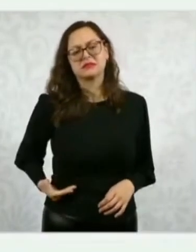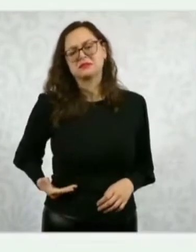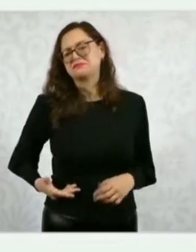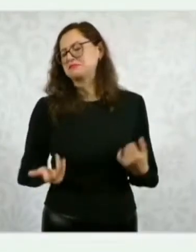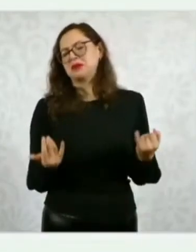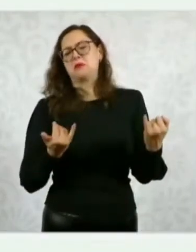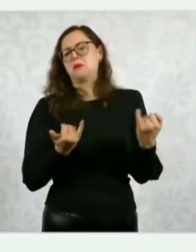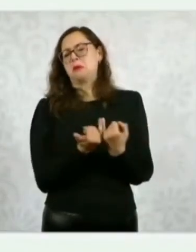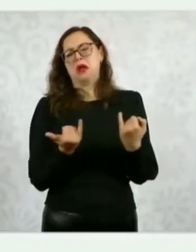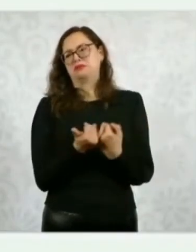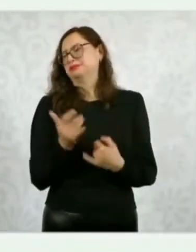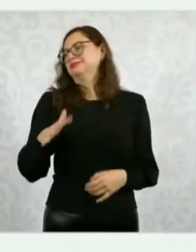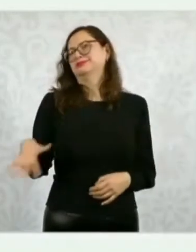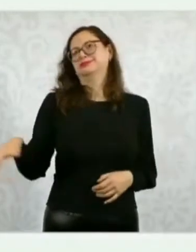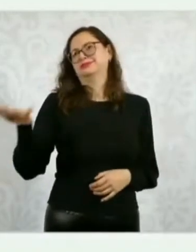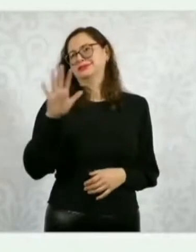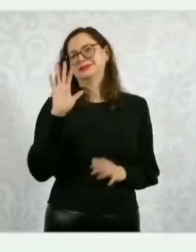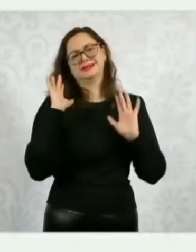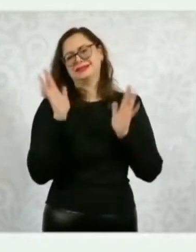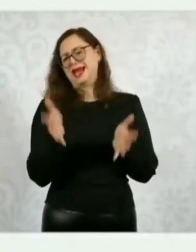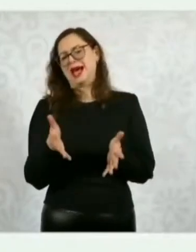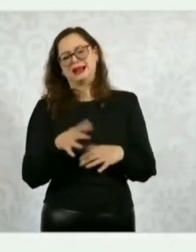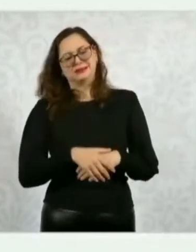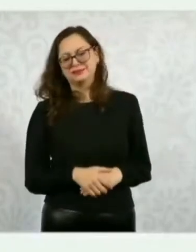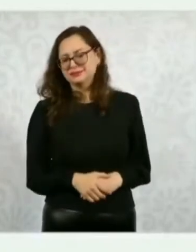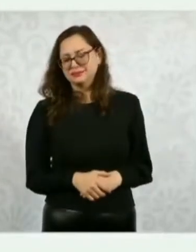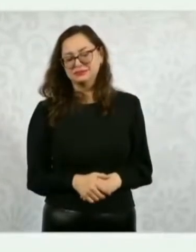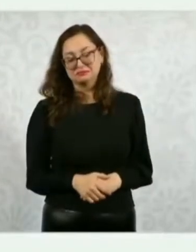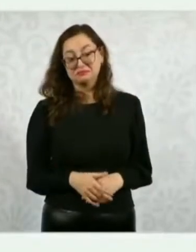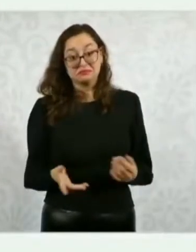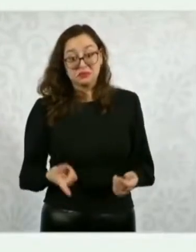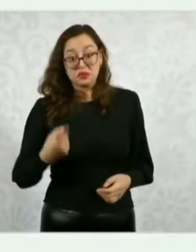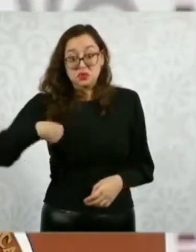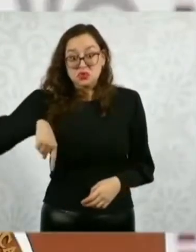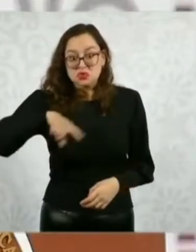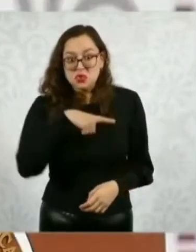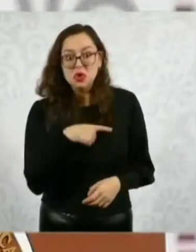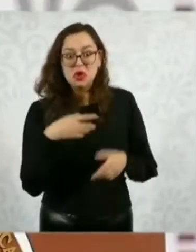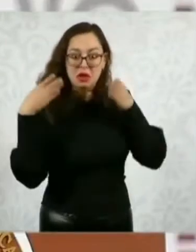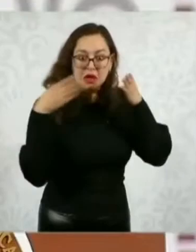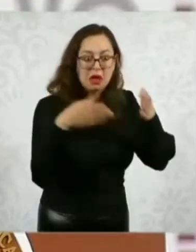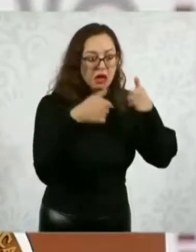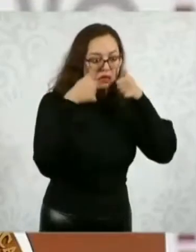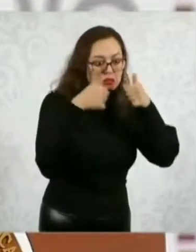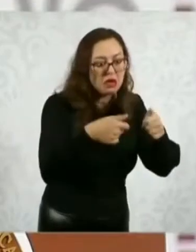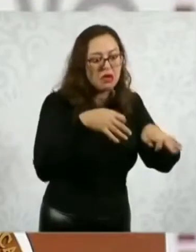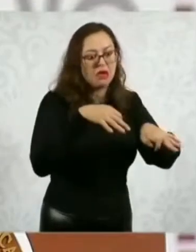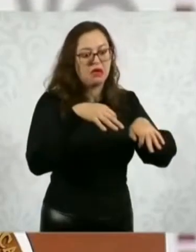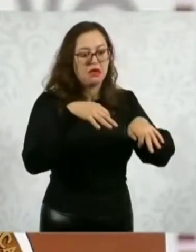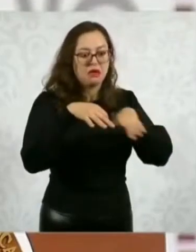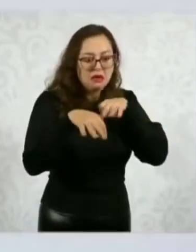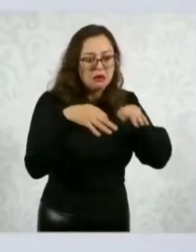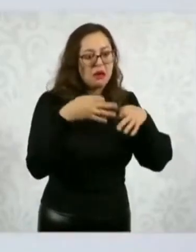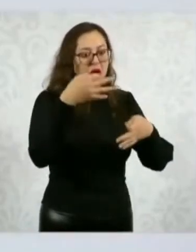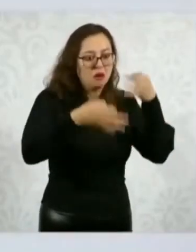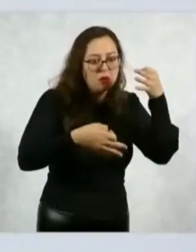desde el gobierno a… señalaremos en lo que no estamos de acuerdo,